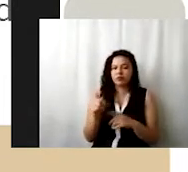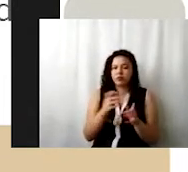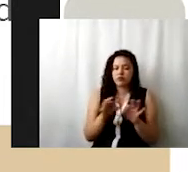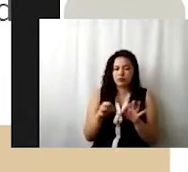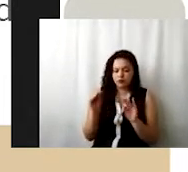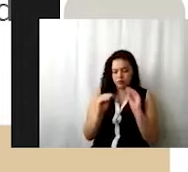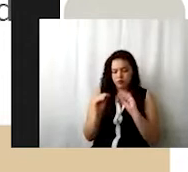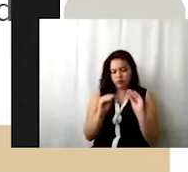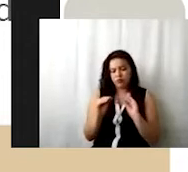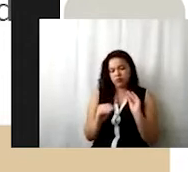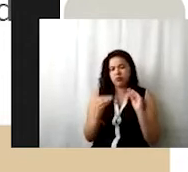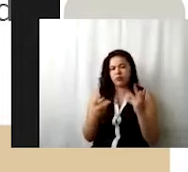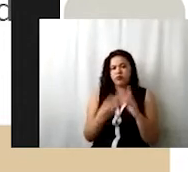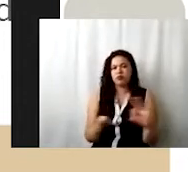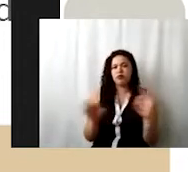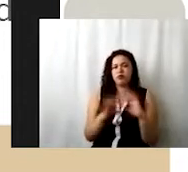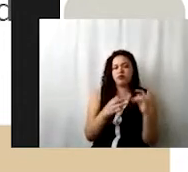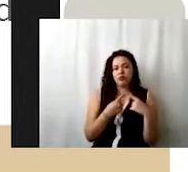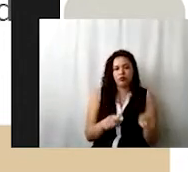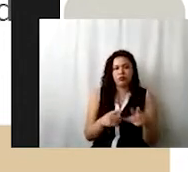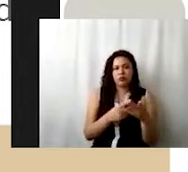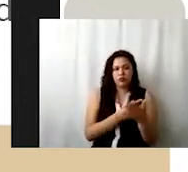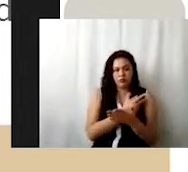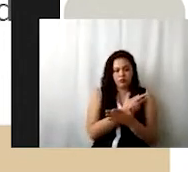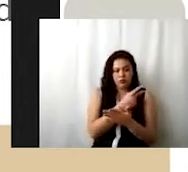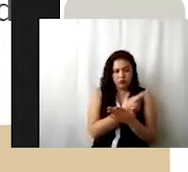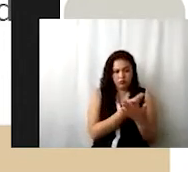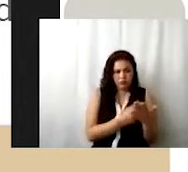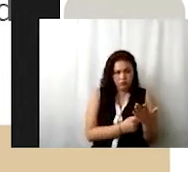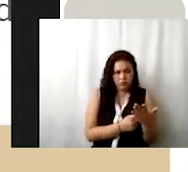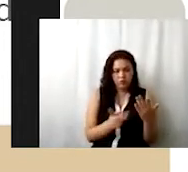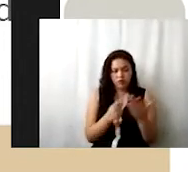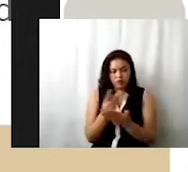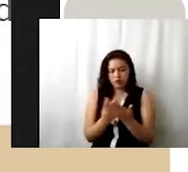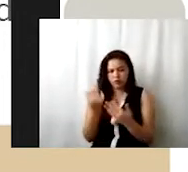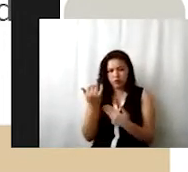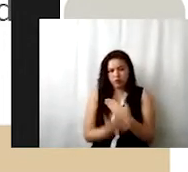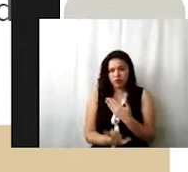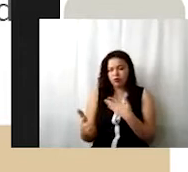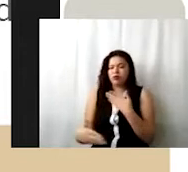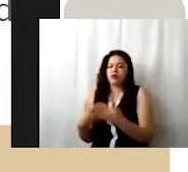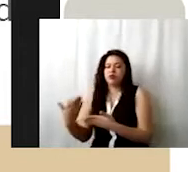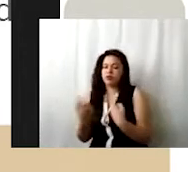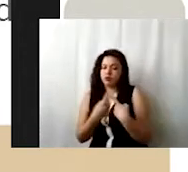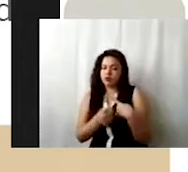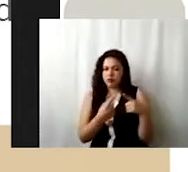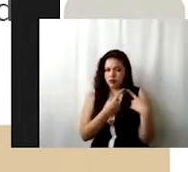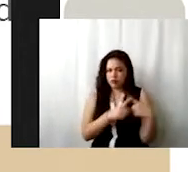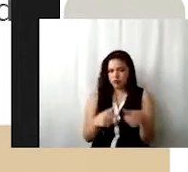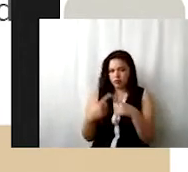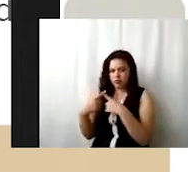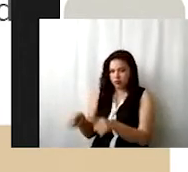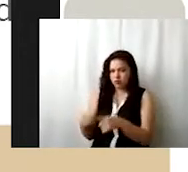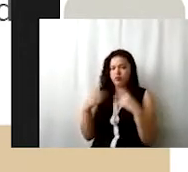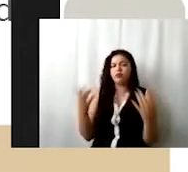importante hacer la diferencia entre un programa, un proyecto y los servicios. Ajá, aquí tenemos